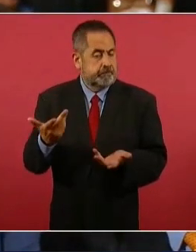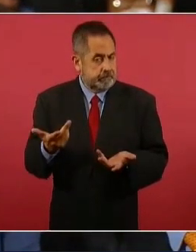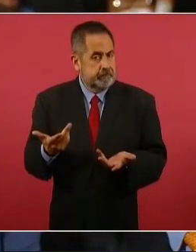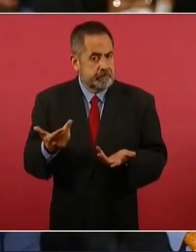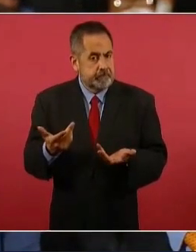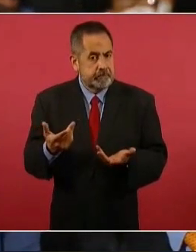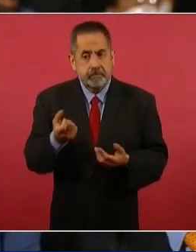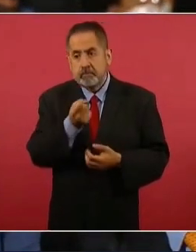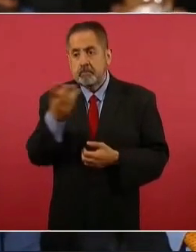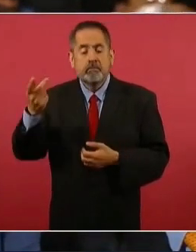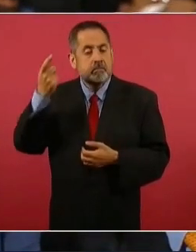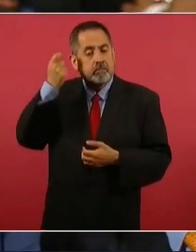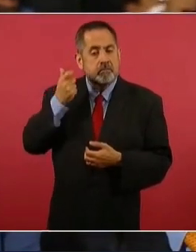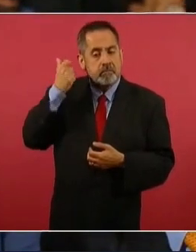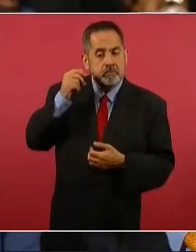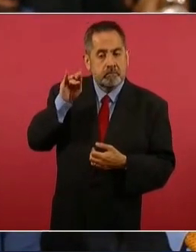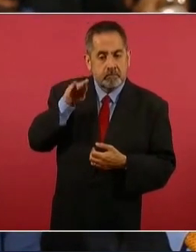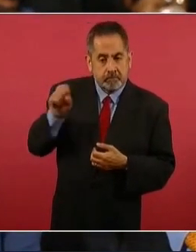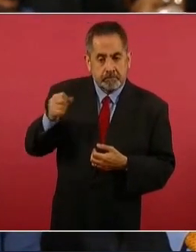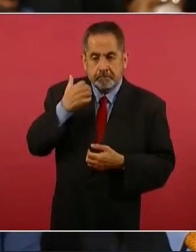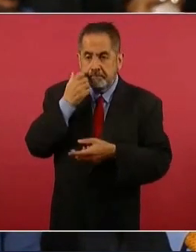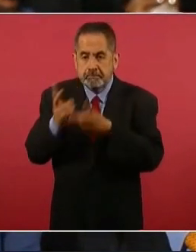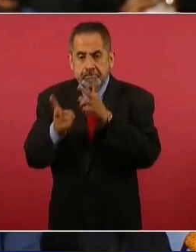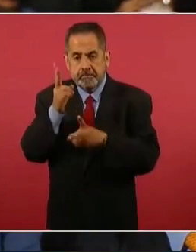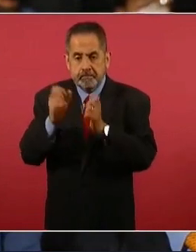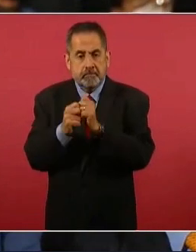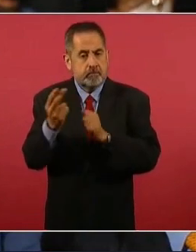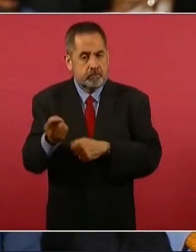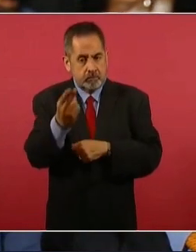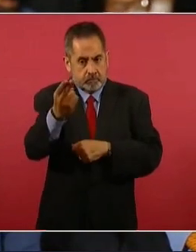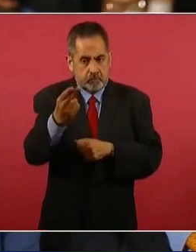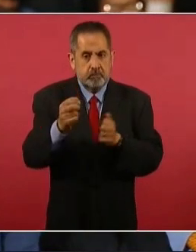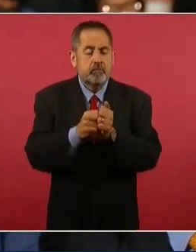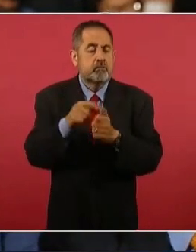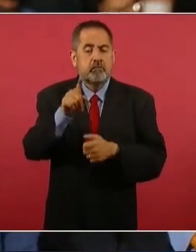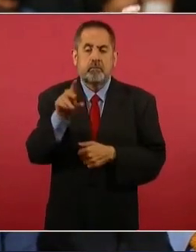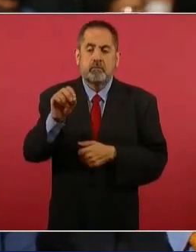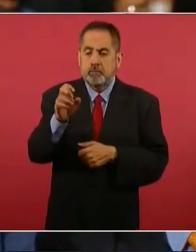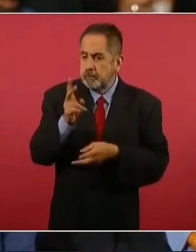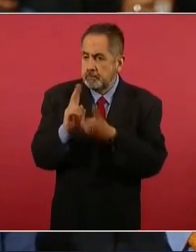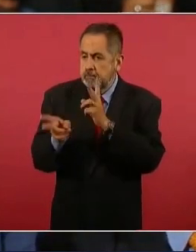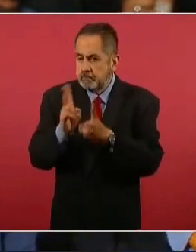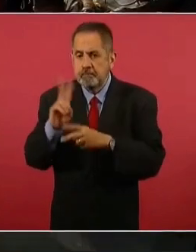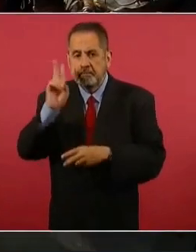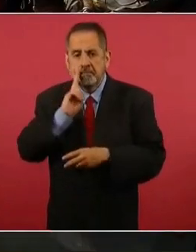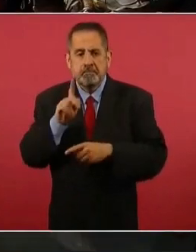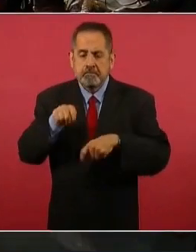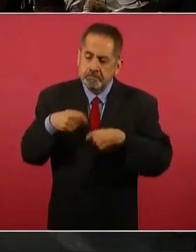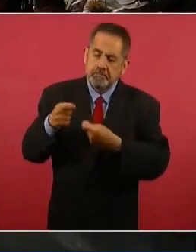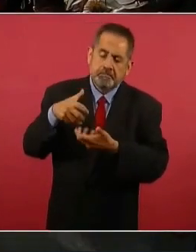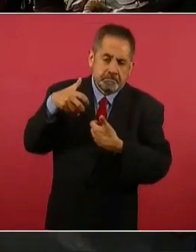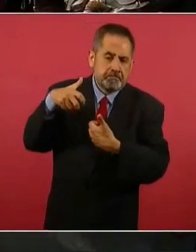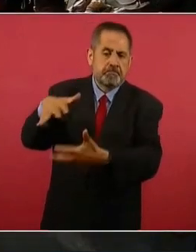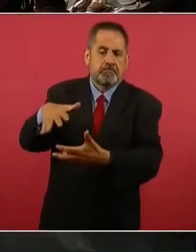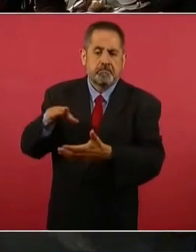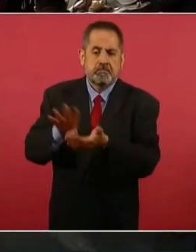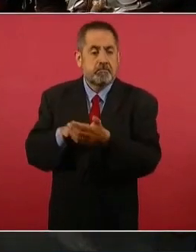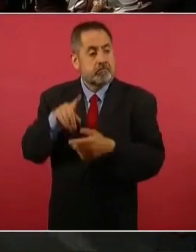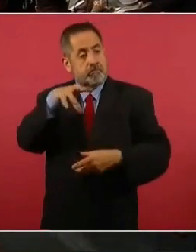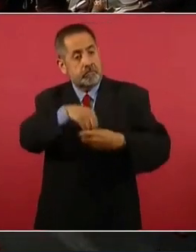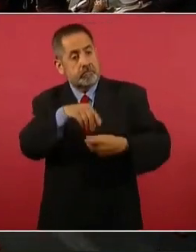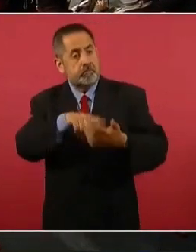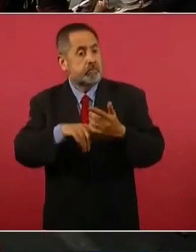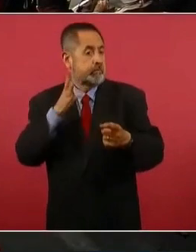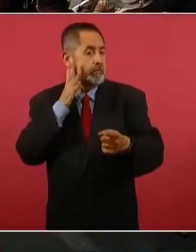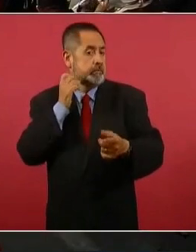Incluso los jubilados del IMSS quieren negociar con usted, presidente, y con Soe Robledo, el director, para que les otorguen sus recursos que están en la Cámara de